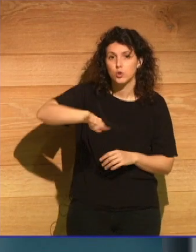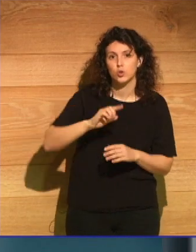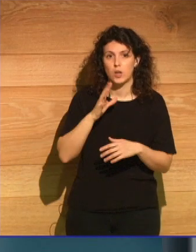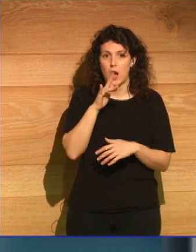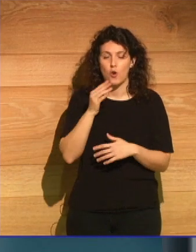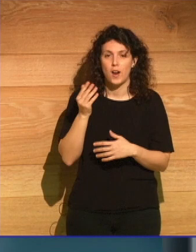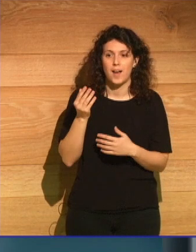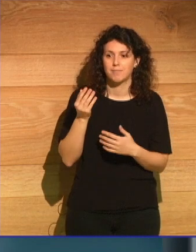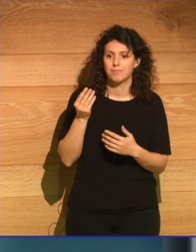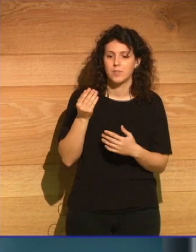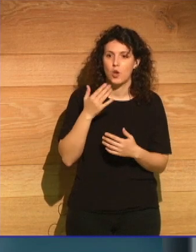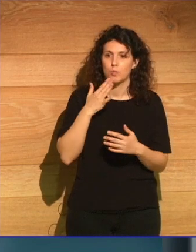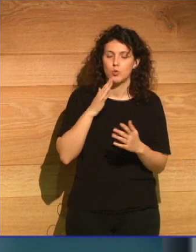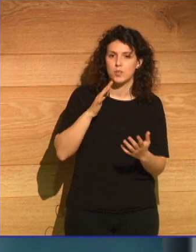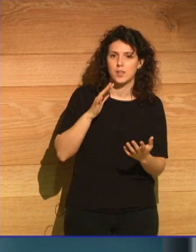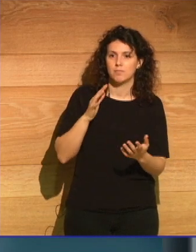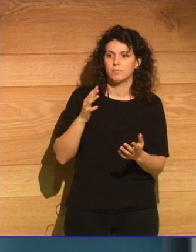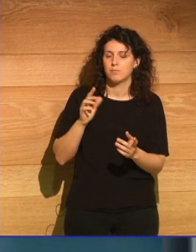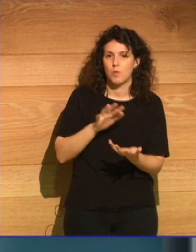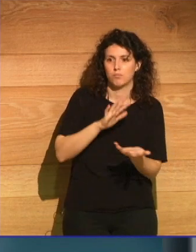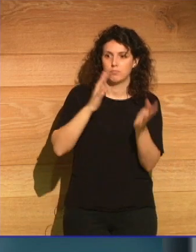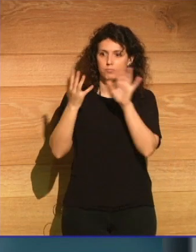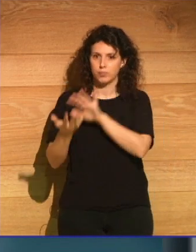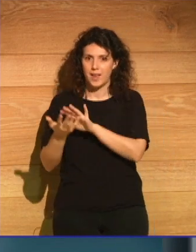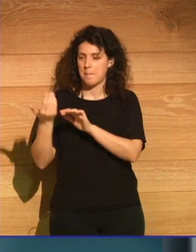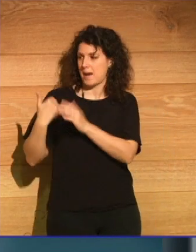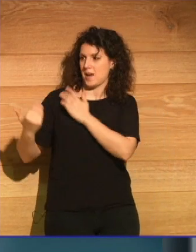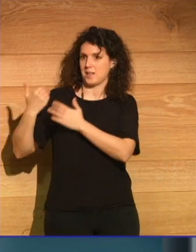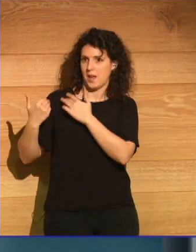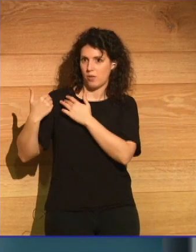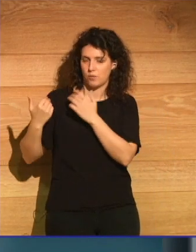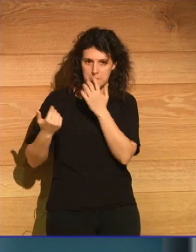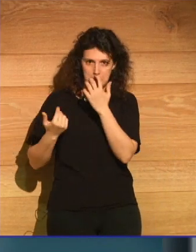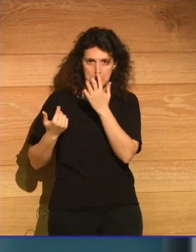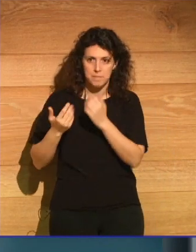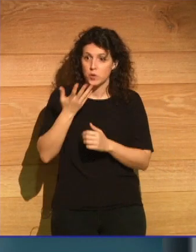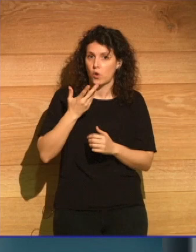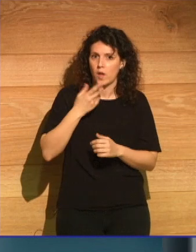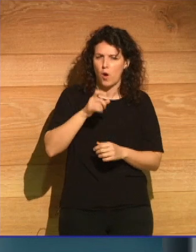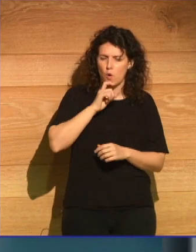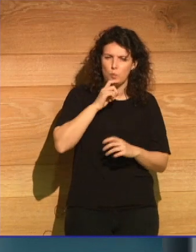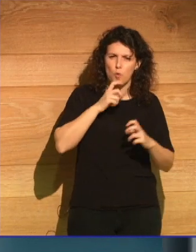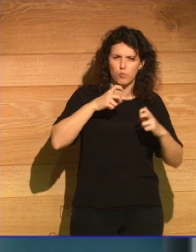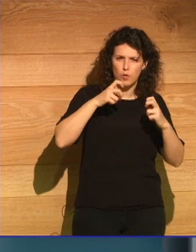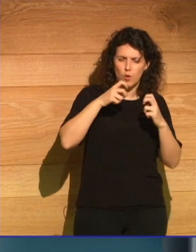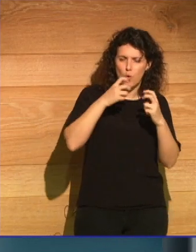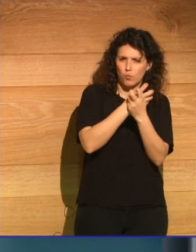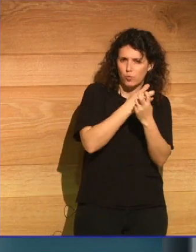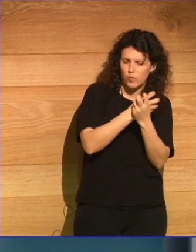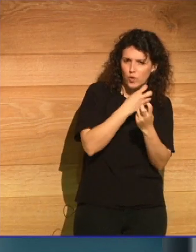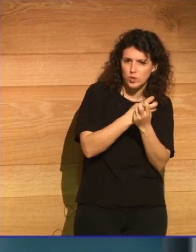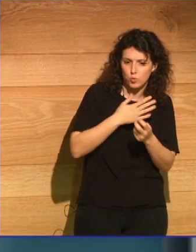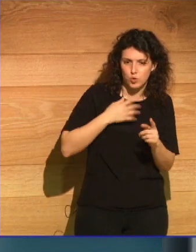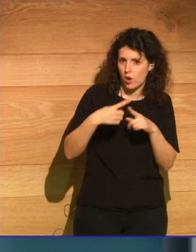a ser el pasado de ese futuro. Nos conocerán a través de los fósiles de nuestros objetos cotidianos.